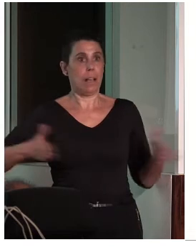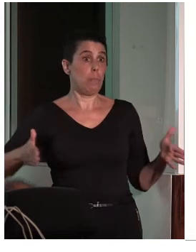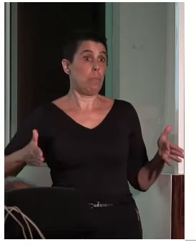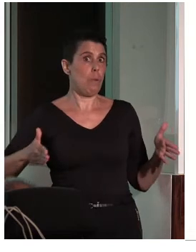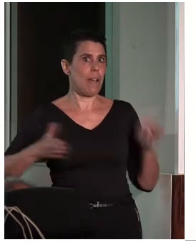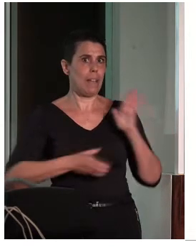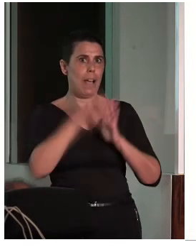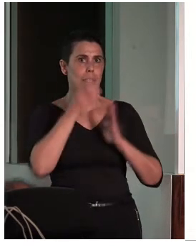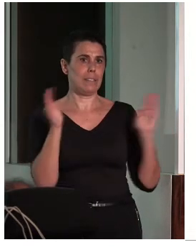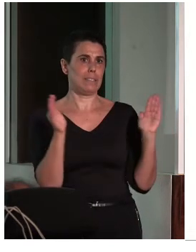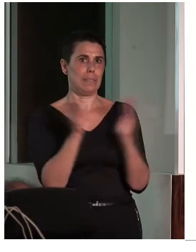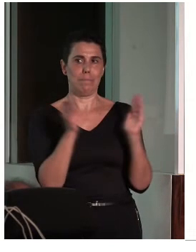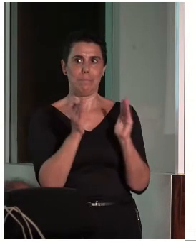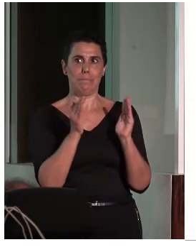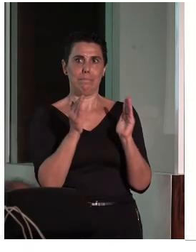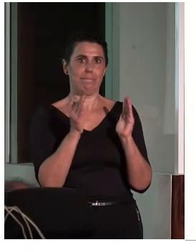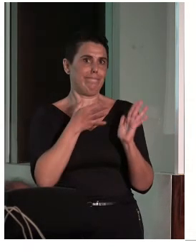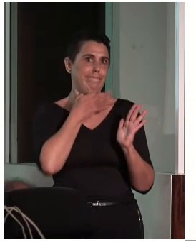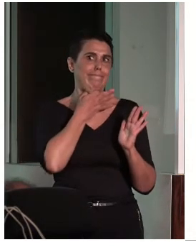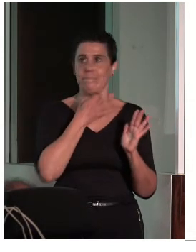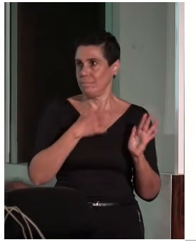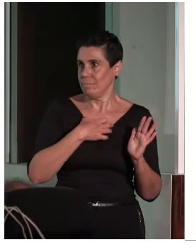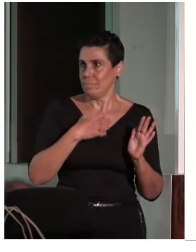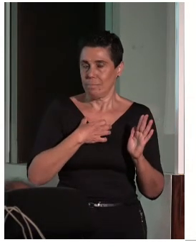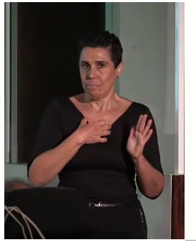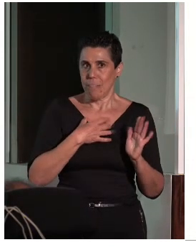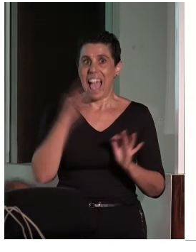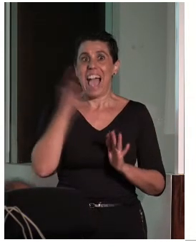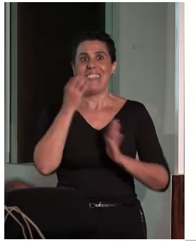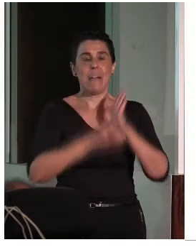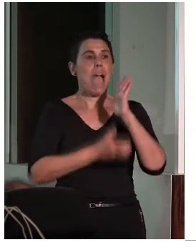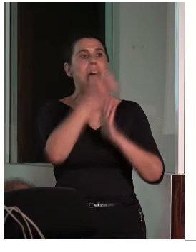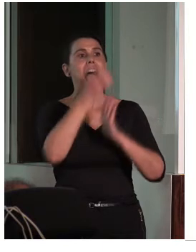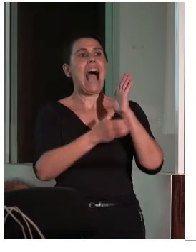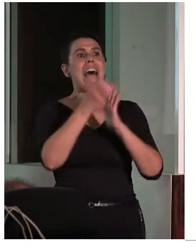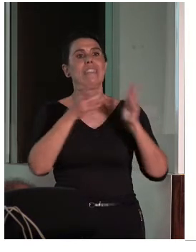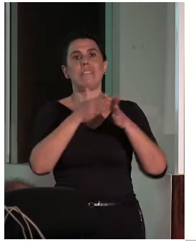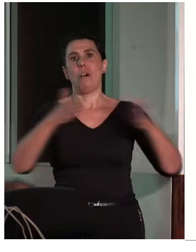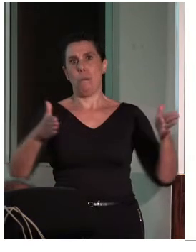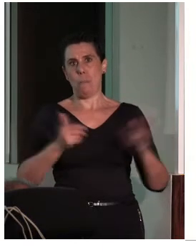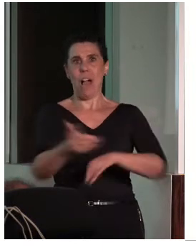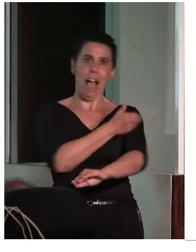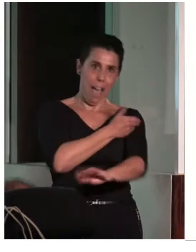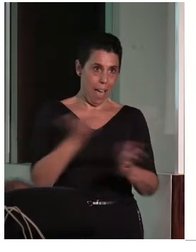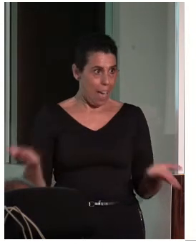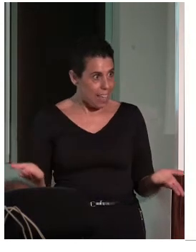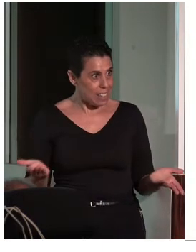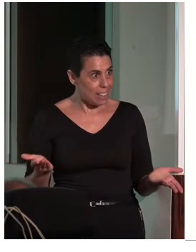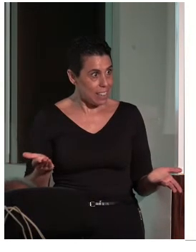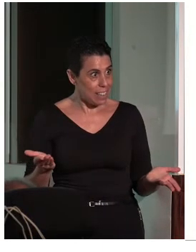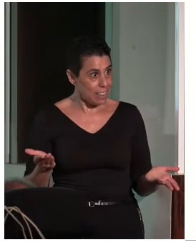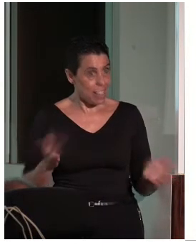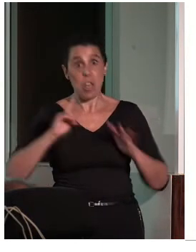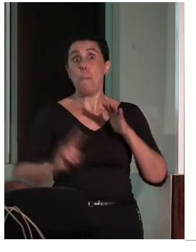Los ascensores tienen que estar previstos para este tipo de situaciones y de personas. Es decir, nosotros cuando construimos, cuando